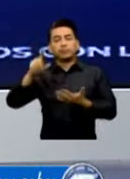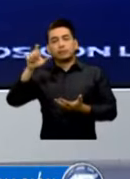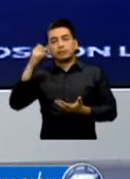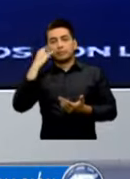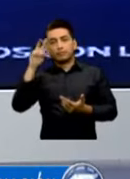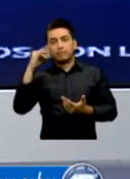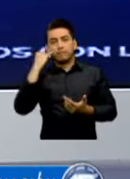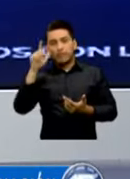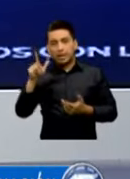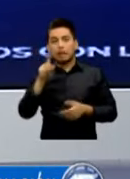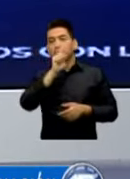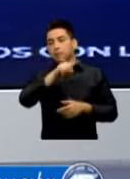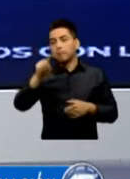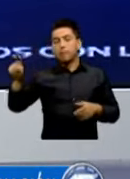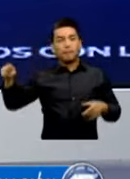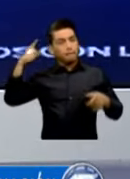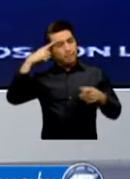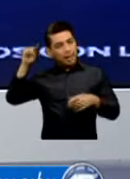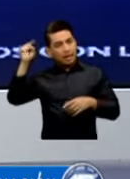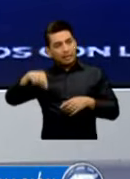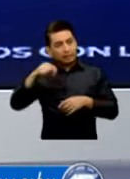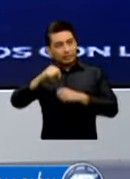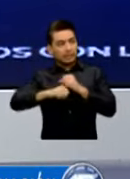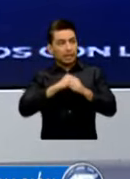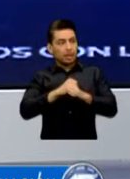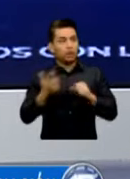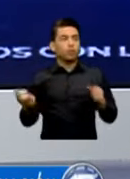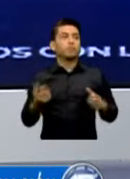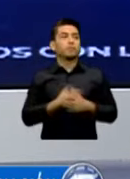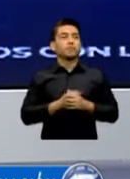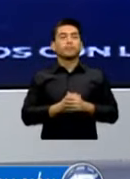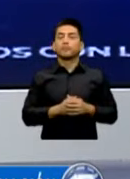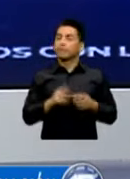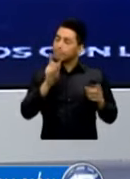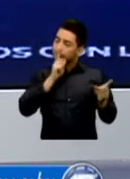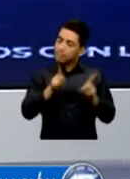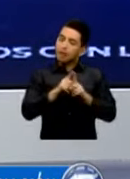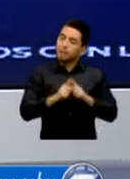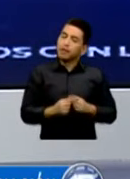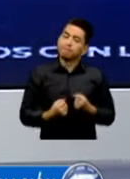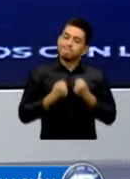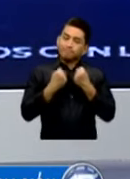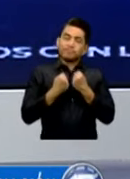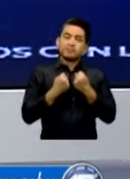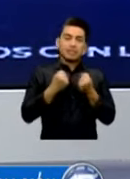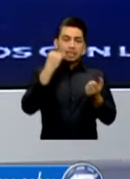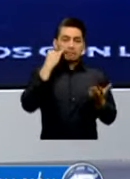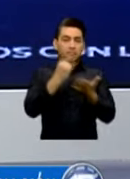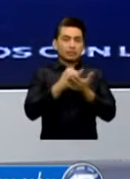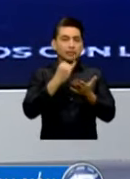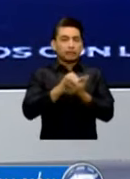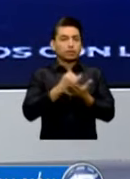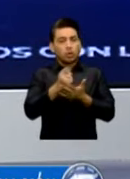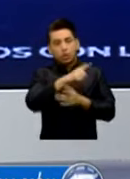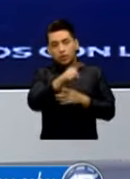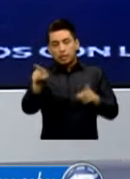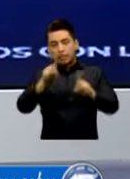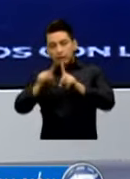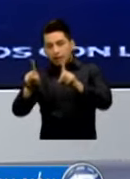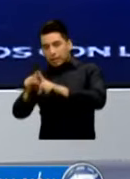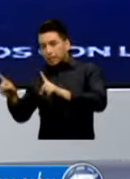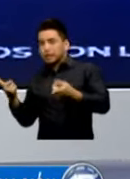Durante este año Además El fortalecimiento De la investigación Criminal Ha sido Una prioridad